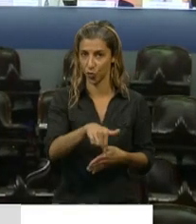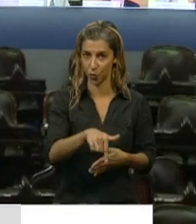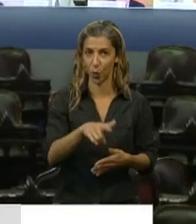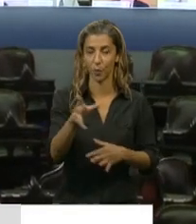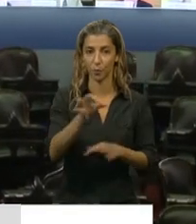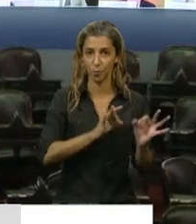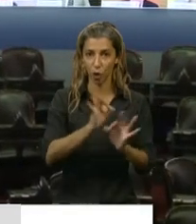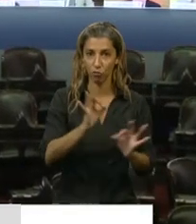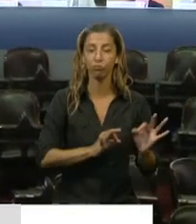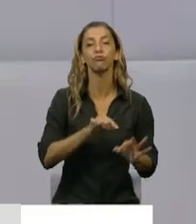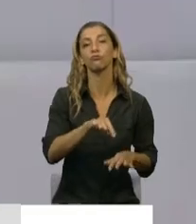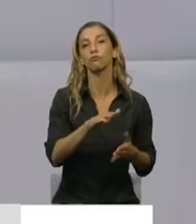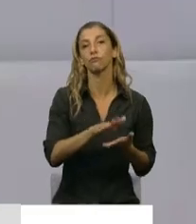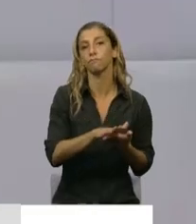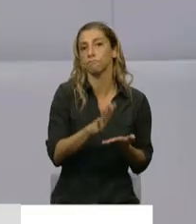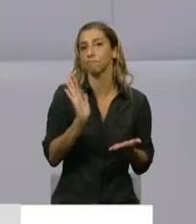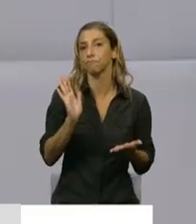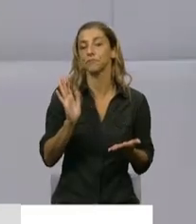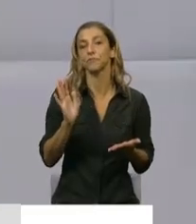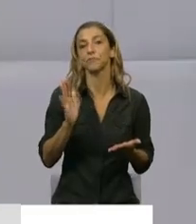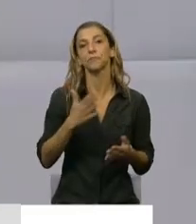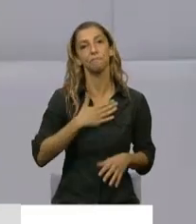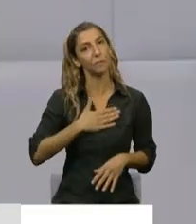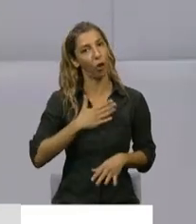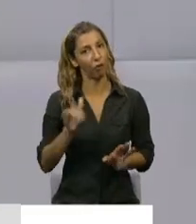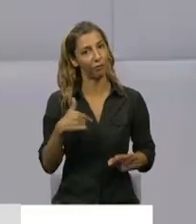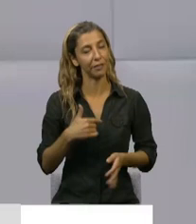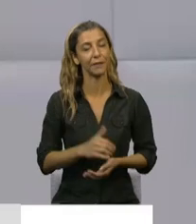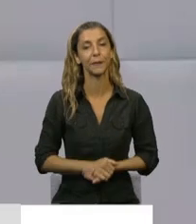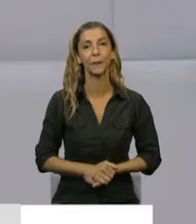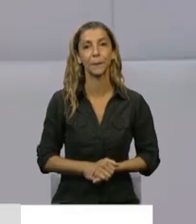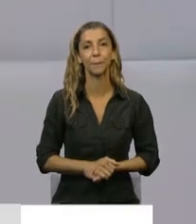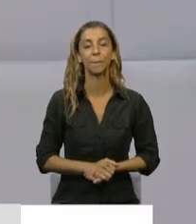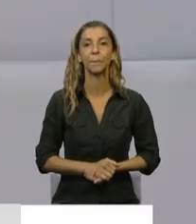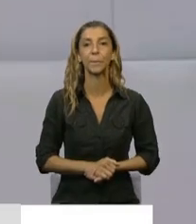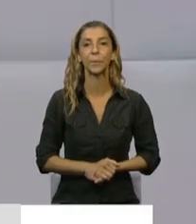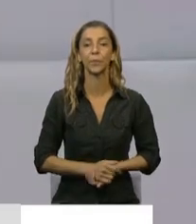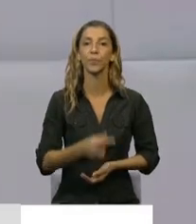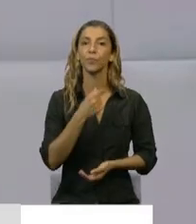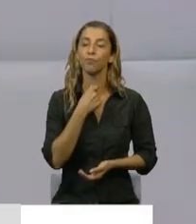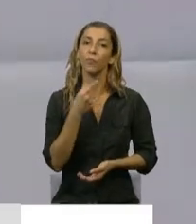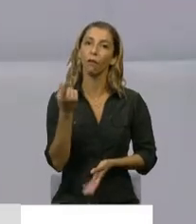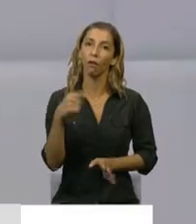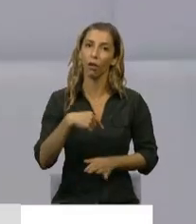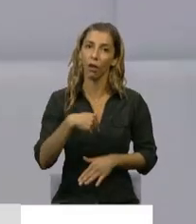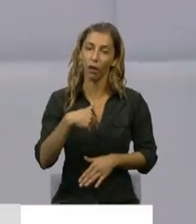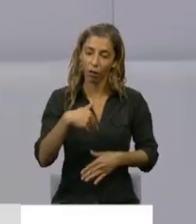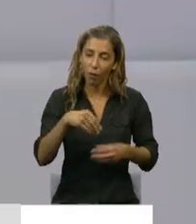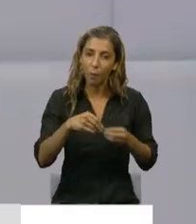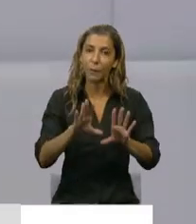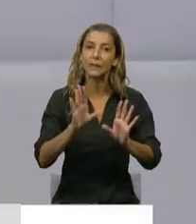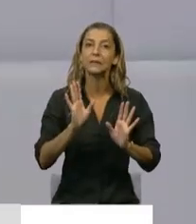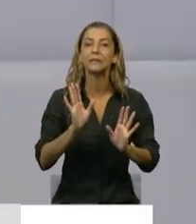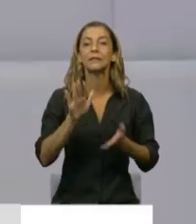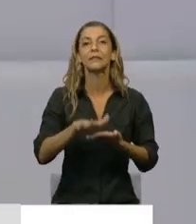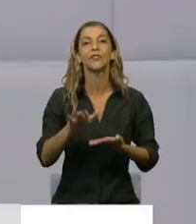marco de esta nueva situación. Y quiero también empezar con una referencia. Usted ha puesto